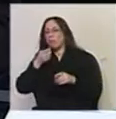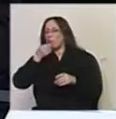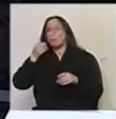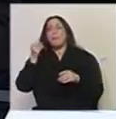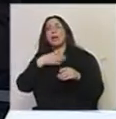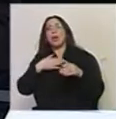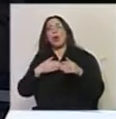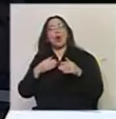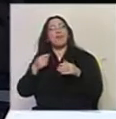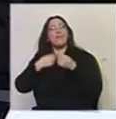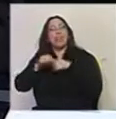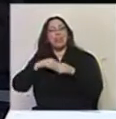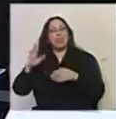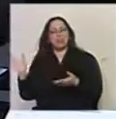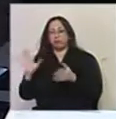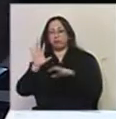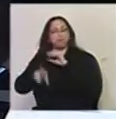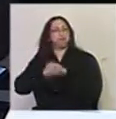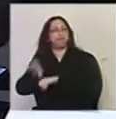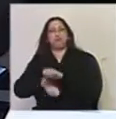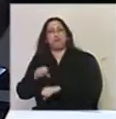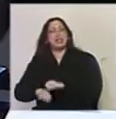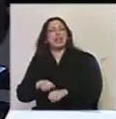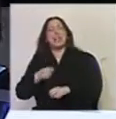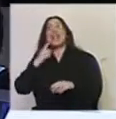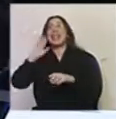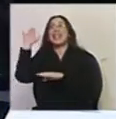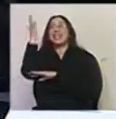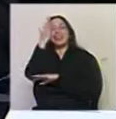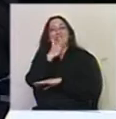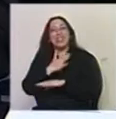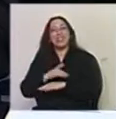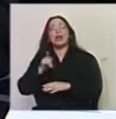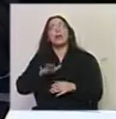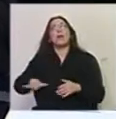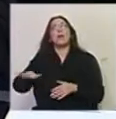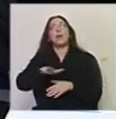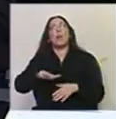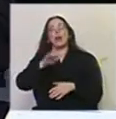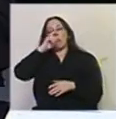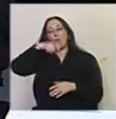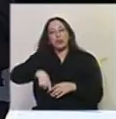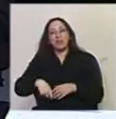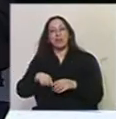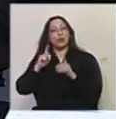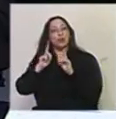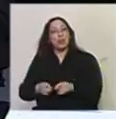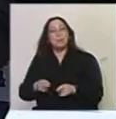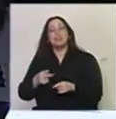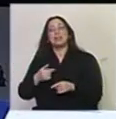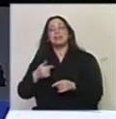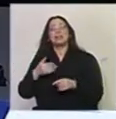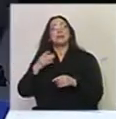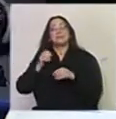crecimiento exponencial en todo lo que está pasando. También lo que es el interior y los barrios de Montevideo, donde hemos tenido